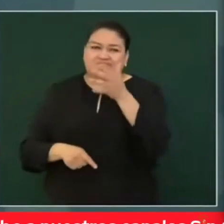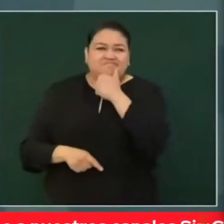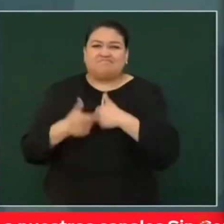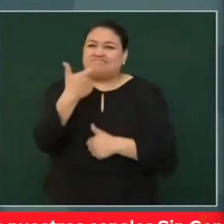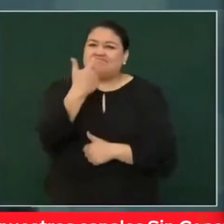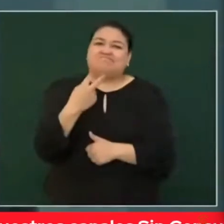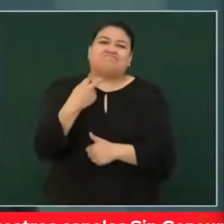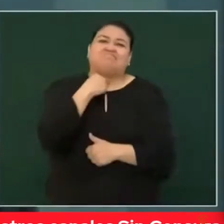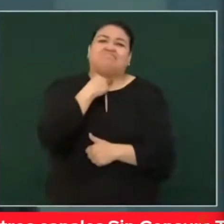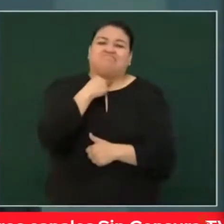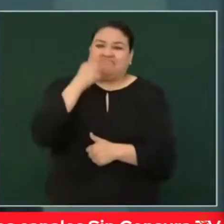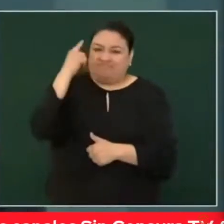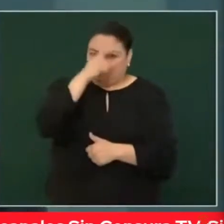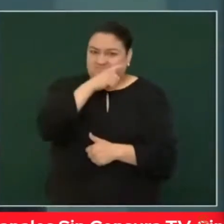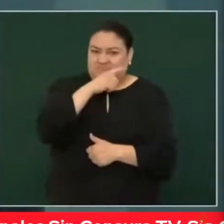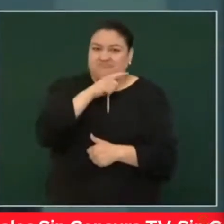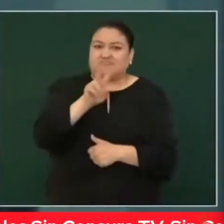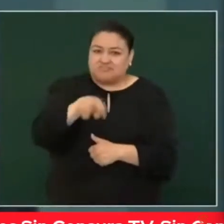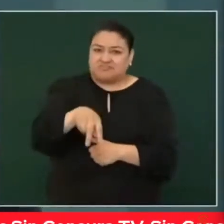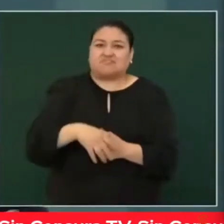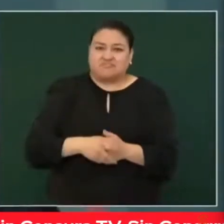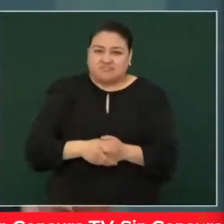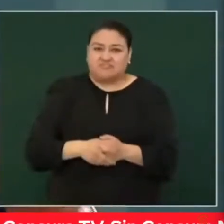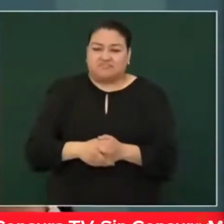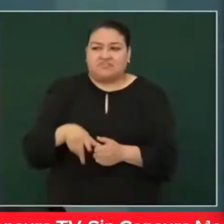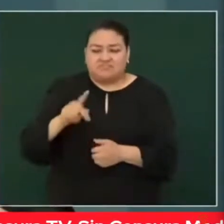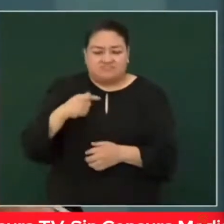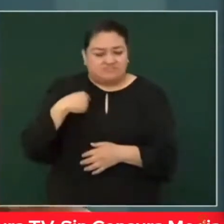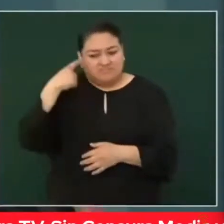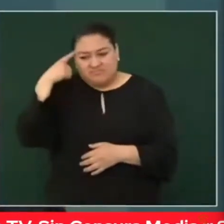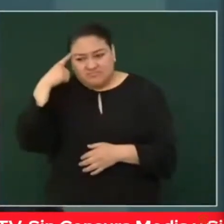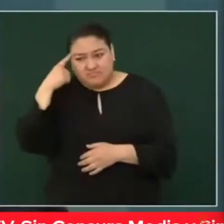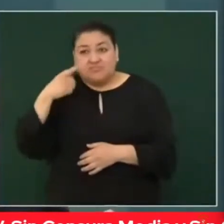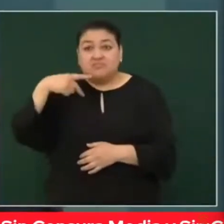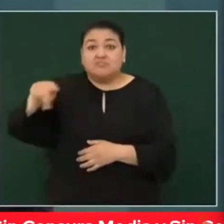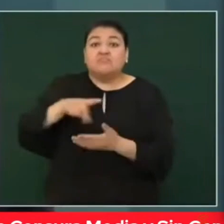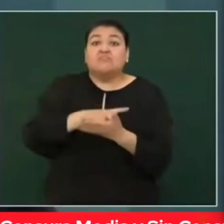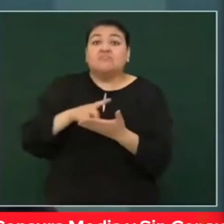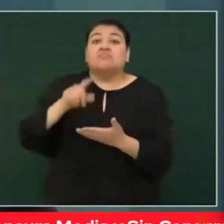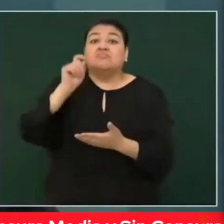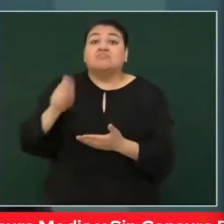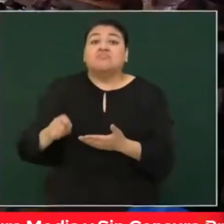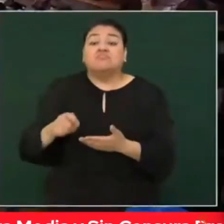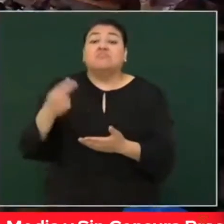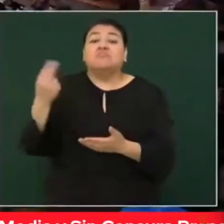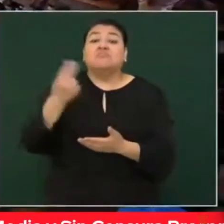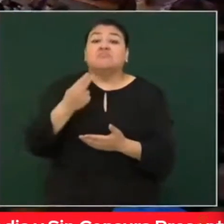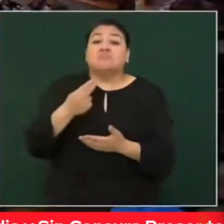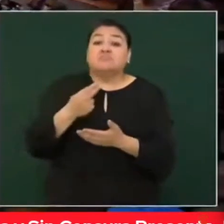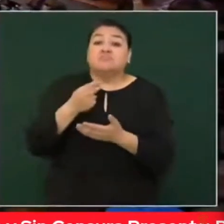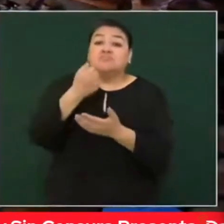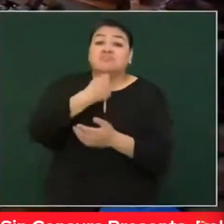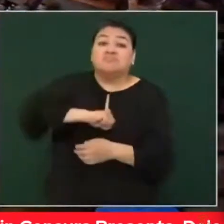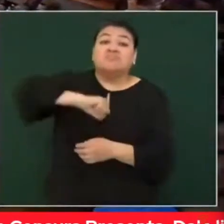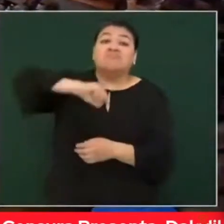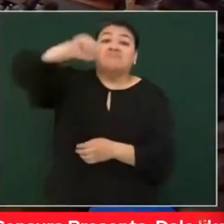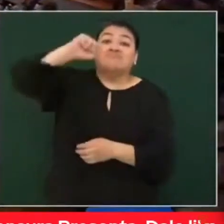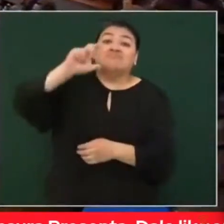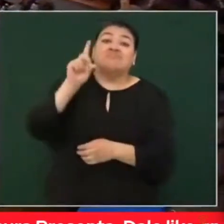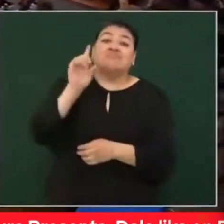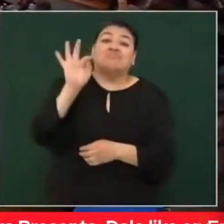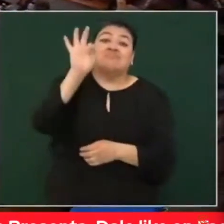concesión que tenía Aguas de Puebla. Y sin embargo, lo que le daba derecho era tener un incremento de casi el